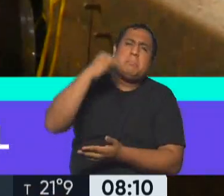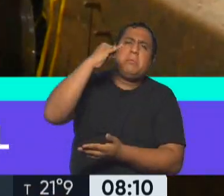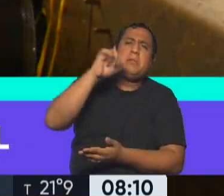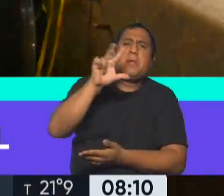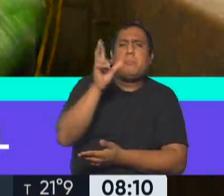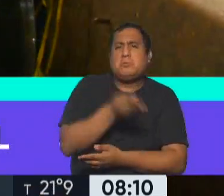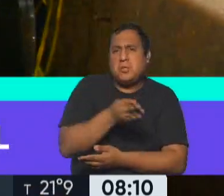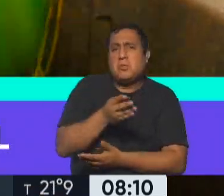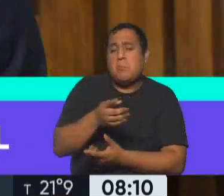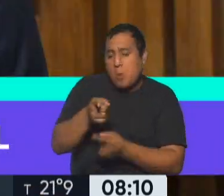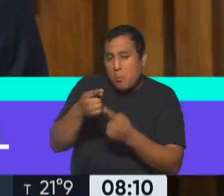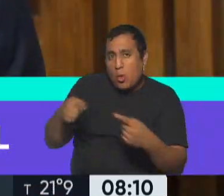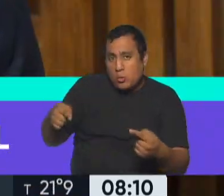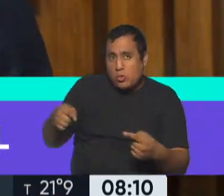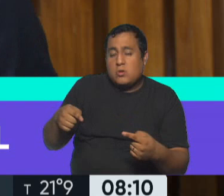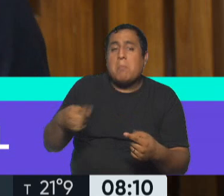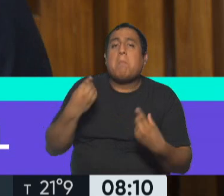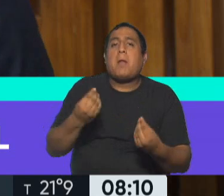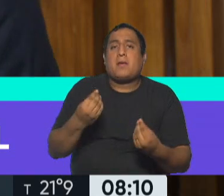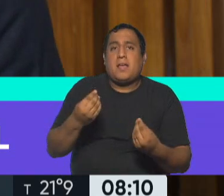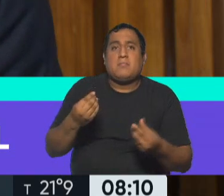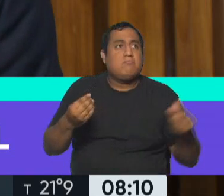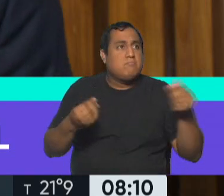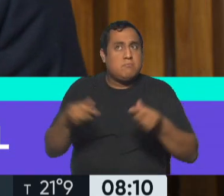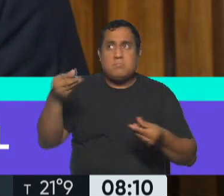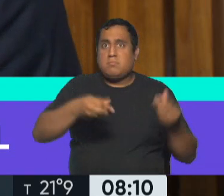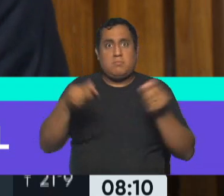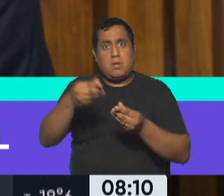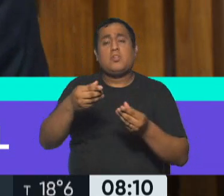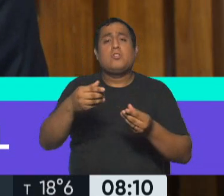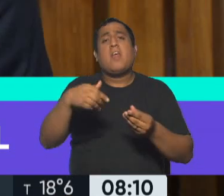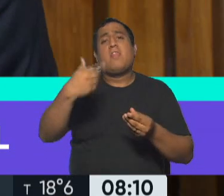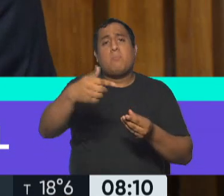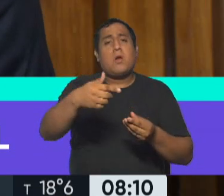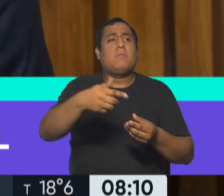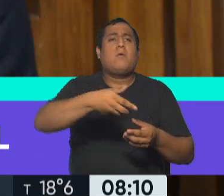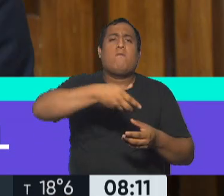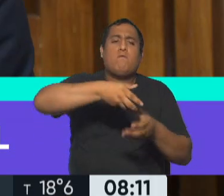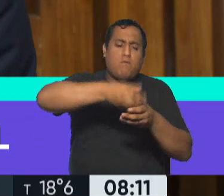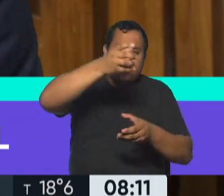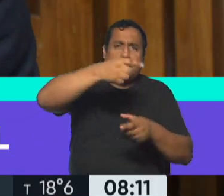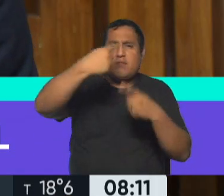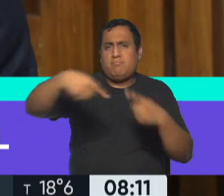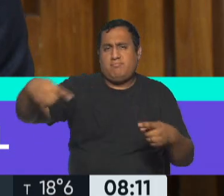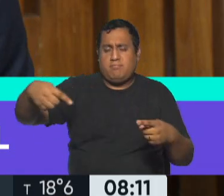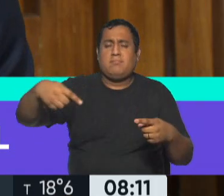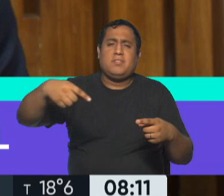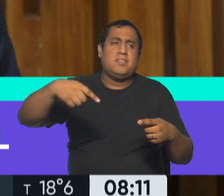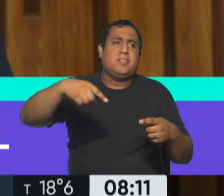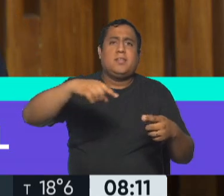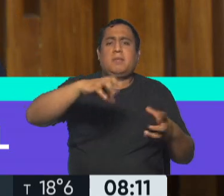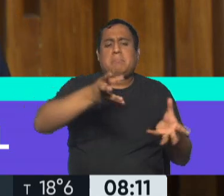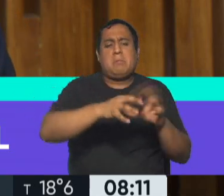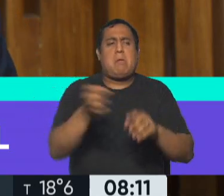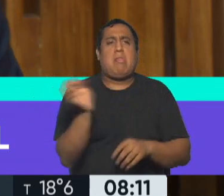por esos productos. Con ese financiamiento uno puede financiar el esquema de recuperadores para que pasen por los hogares a retirar cada una de esas bolsas